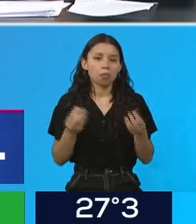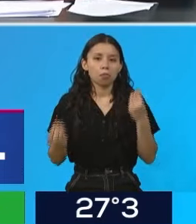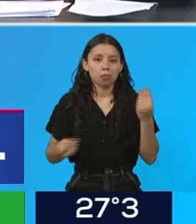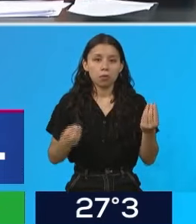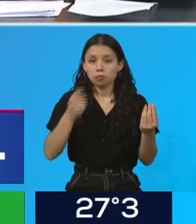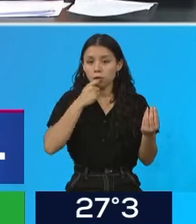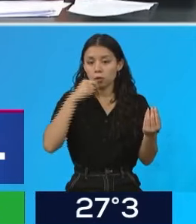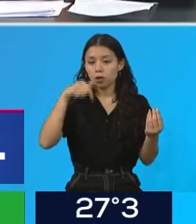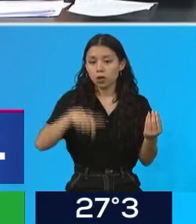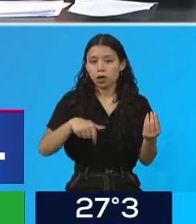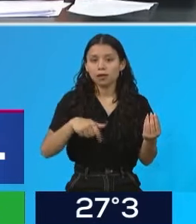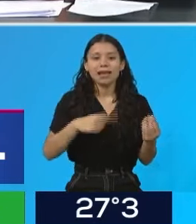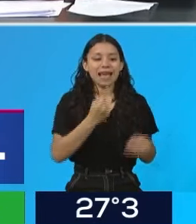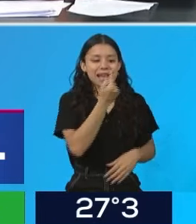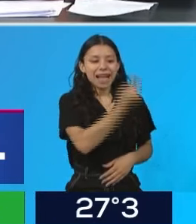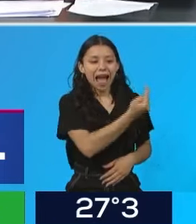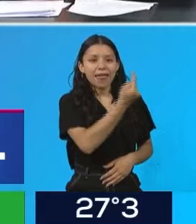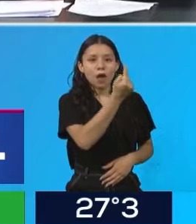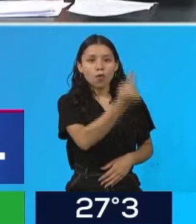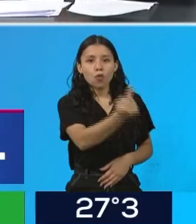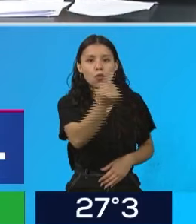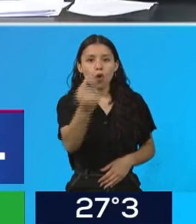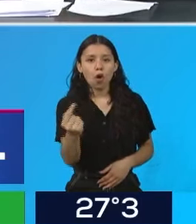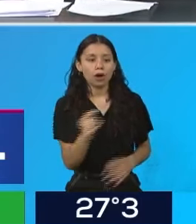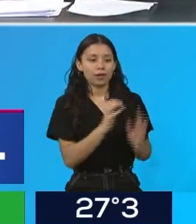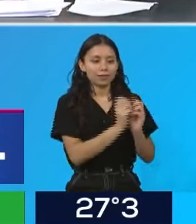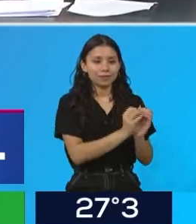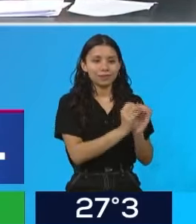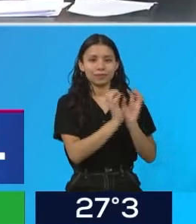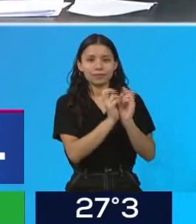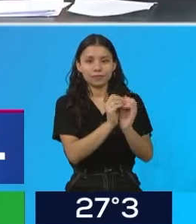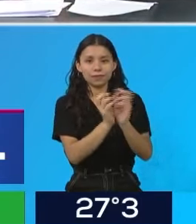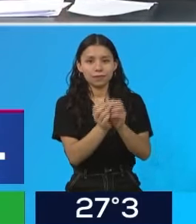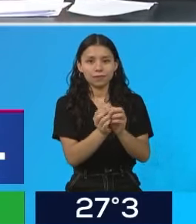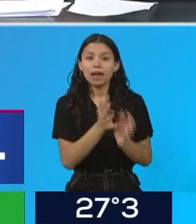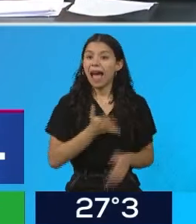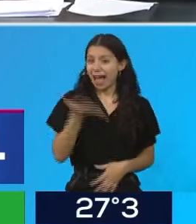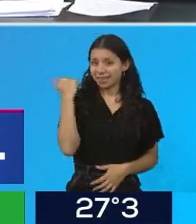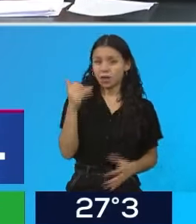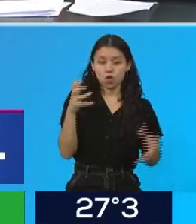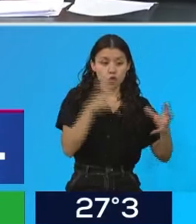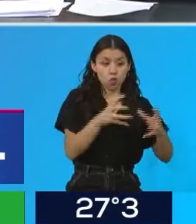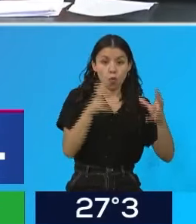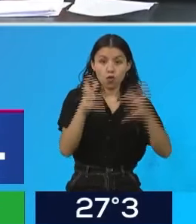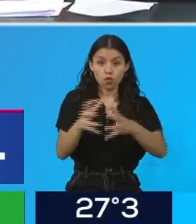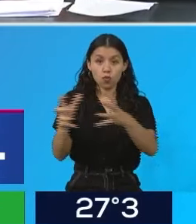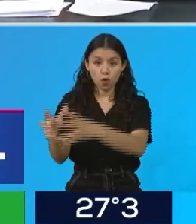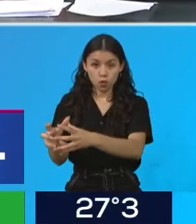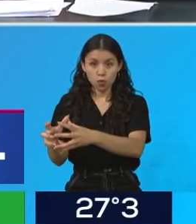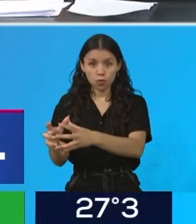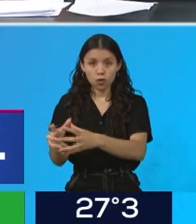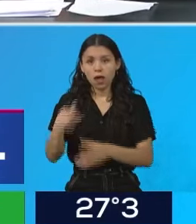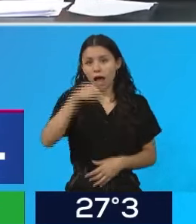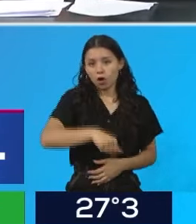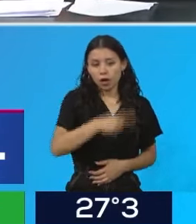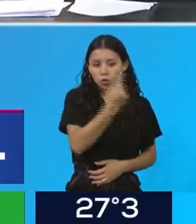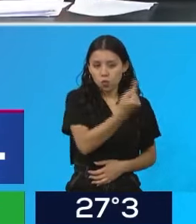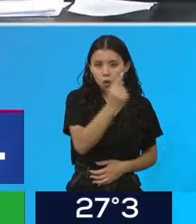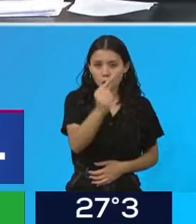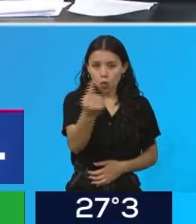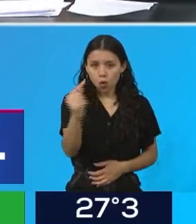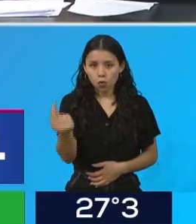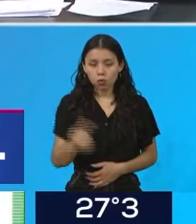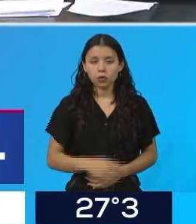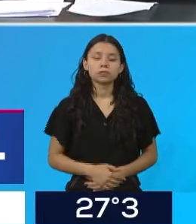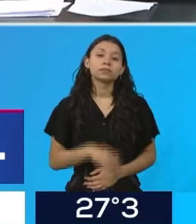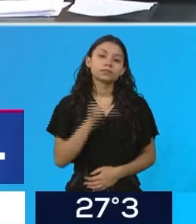negociaciones individuales y no en bloque como se venían manejando? Claro, exactamente. Con algunos, esa es parte de una estrategia donde Milley le